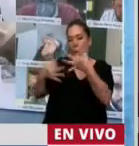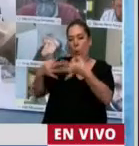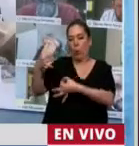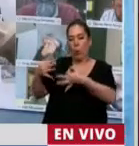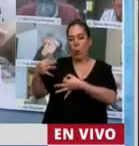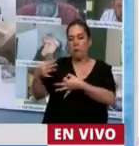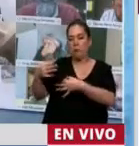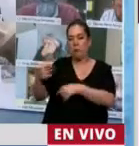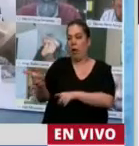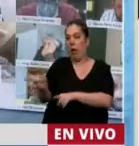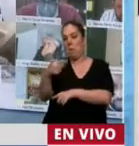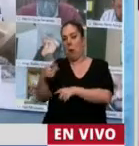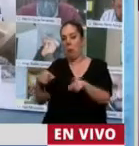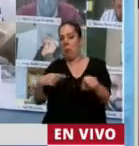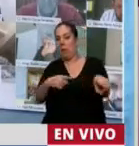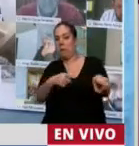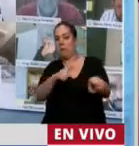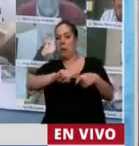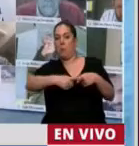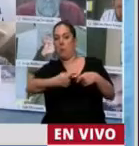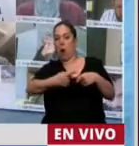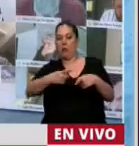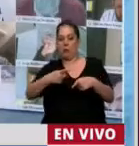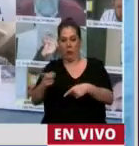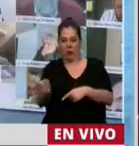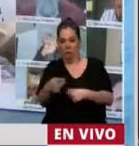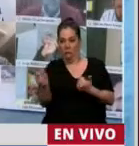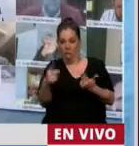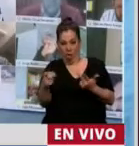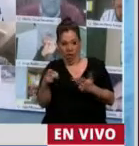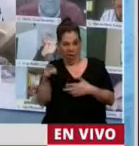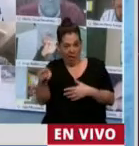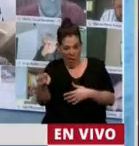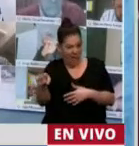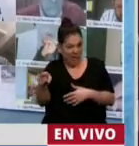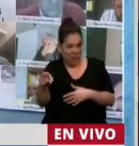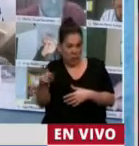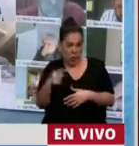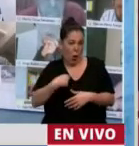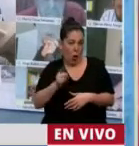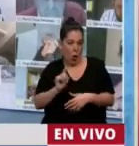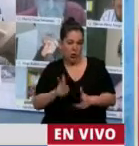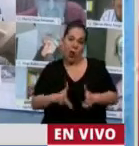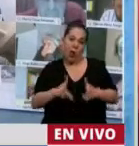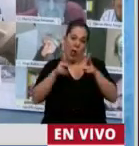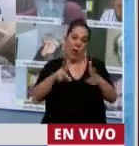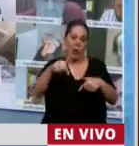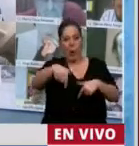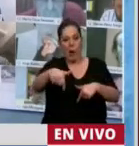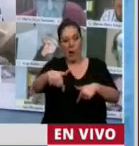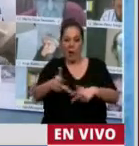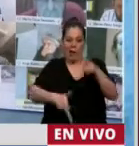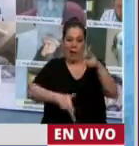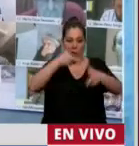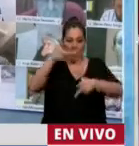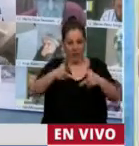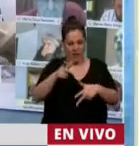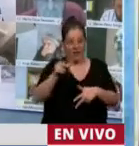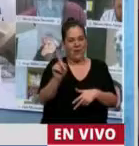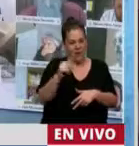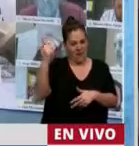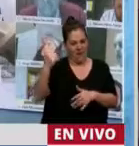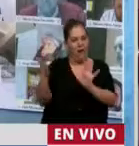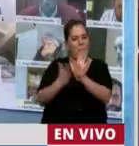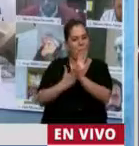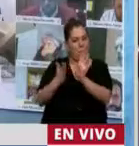demostró al país que hay un gobierno que puede, hay un gobierno que no va a retroceder, hay un gobierno